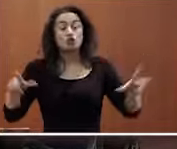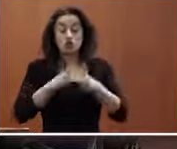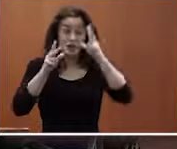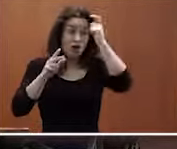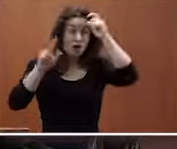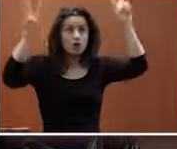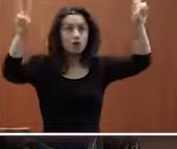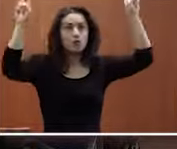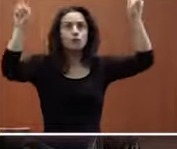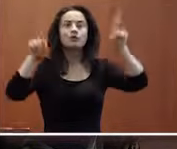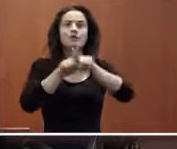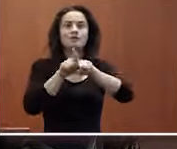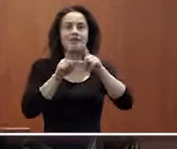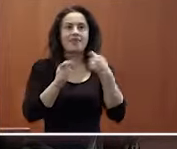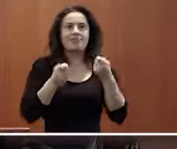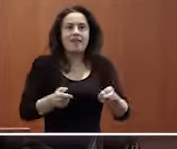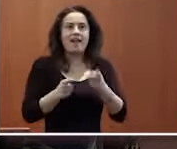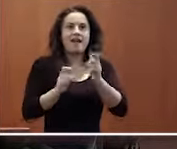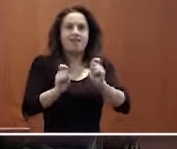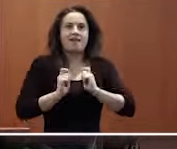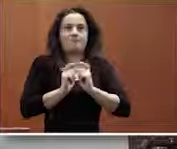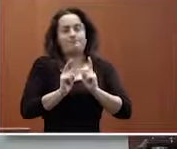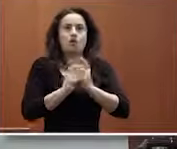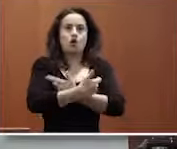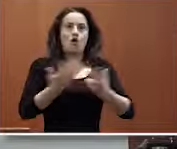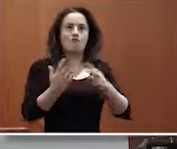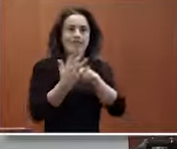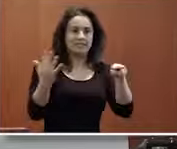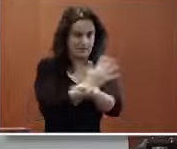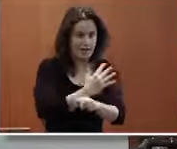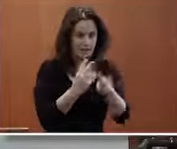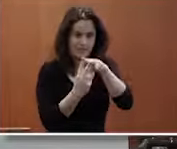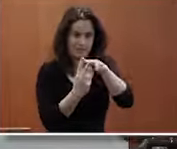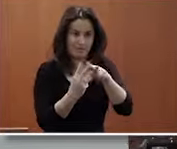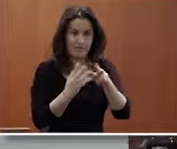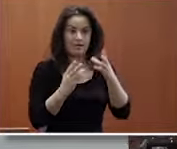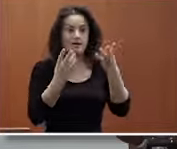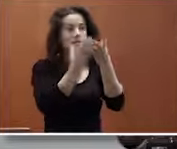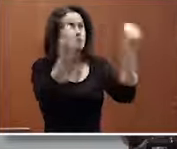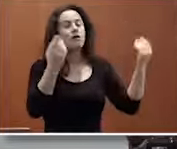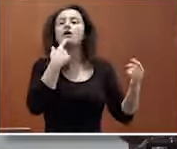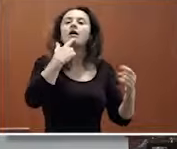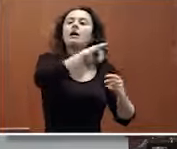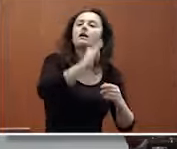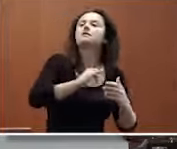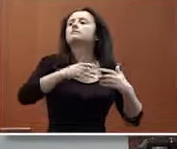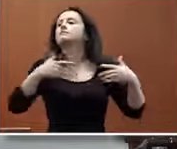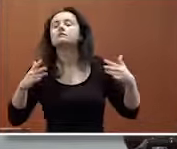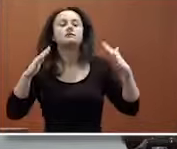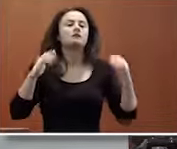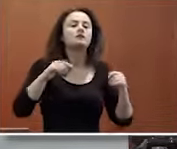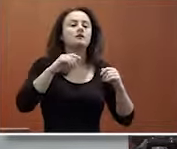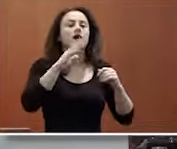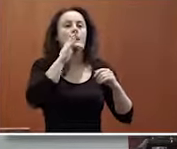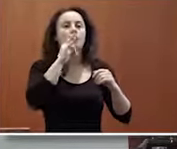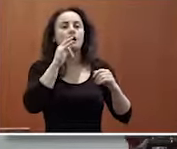una enorme garantía de transparencia y de confianza yo creo que alguna reflexión bueno en crisis la responsabilidad social se acaba etcétera bueno se acaba y